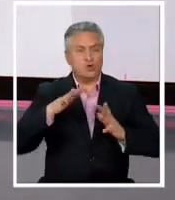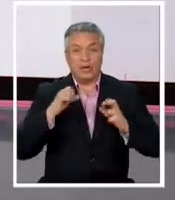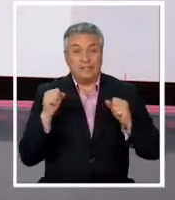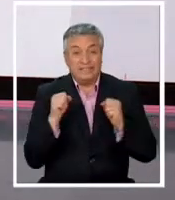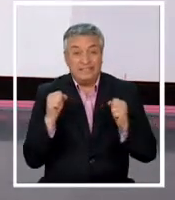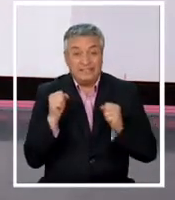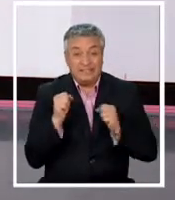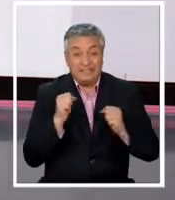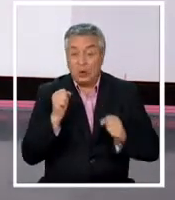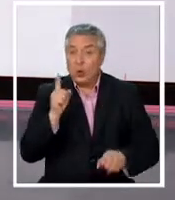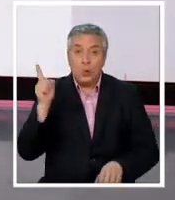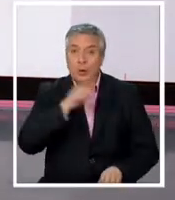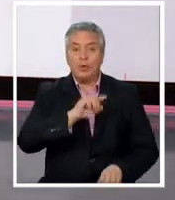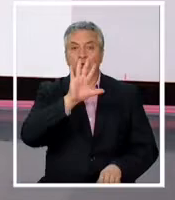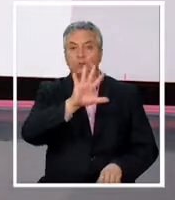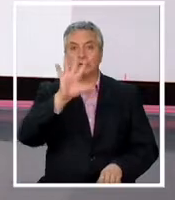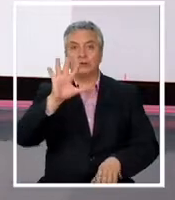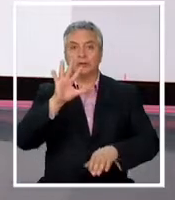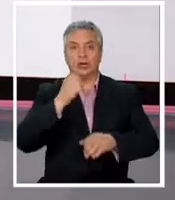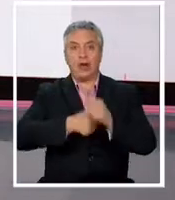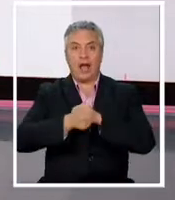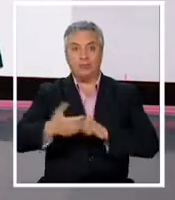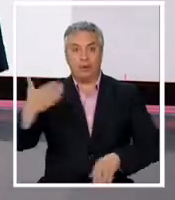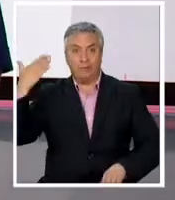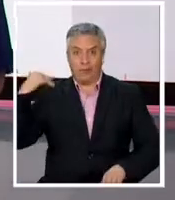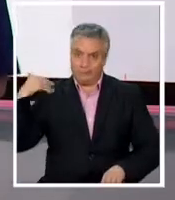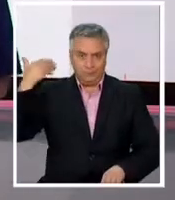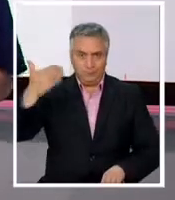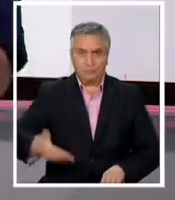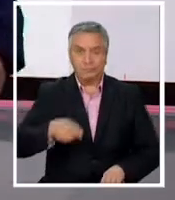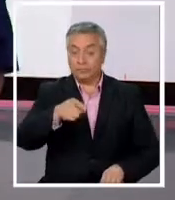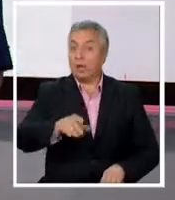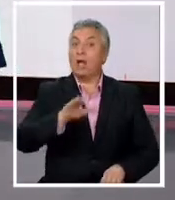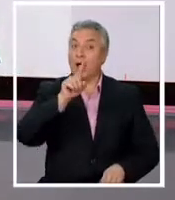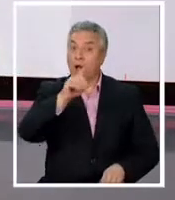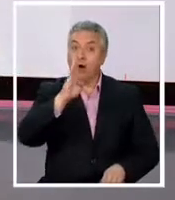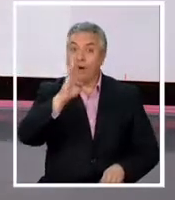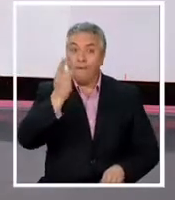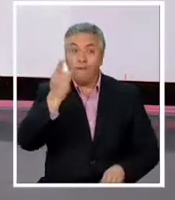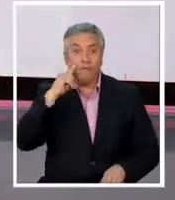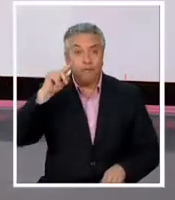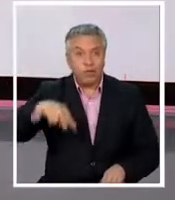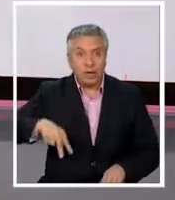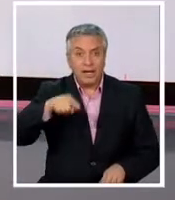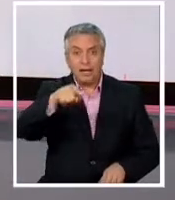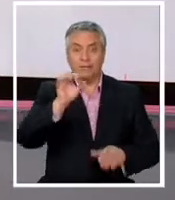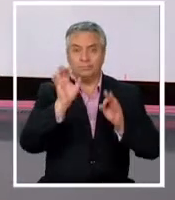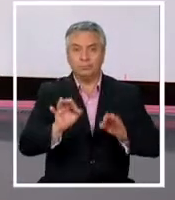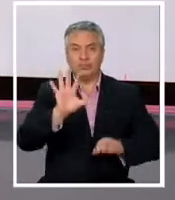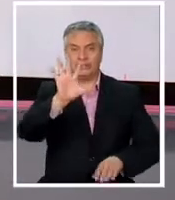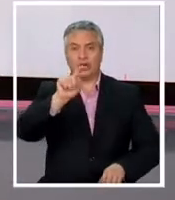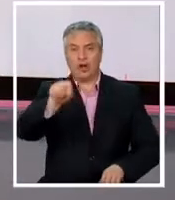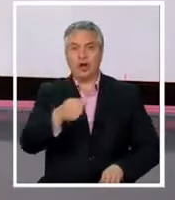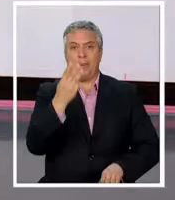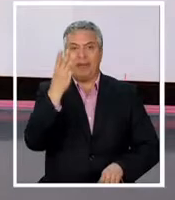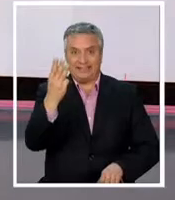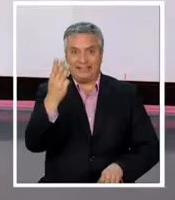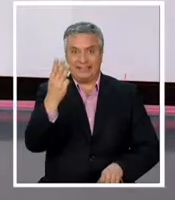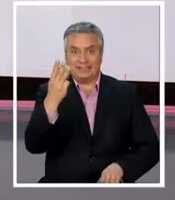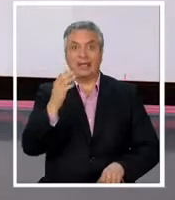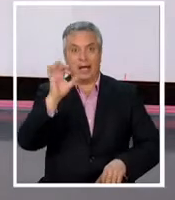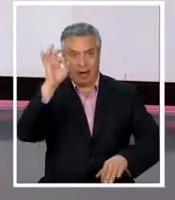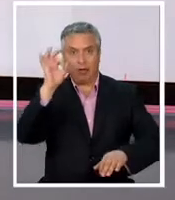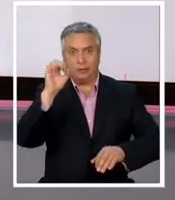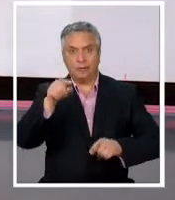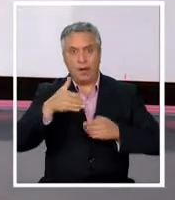En Buin, la temperatura disminuyó hasta 5,3 grados bajo cero. Heladas que deberían ir en retirada en los próximos días